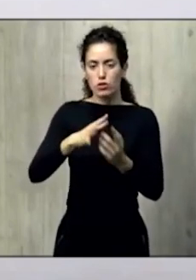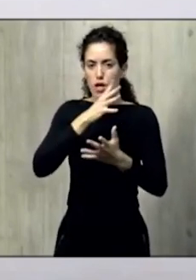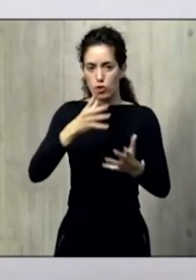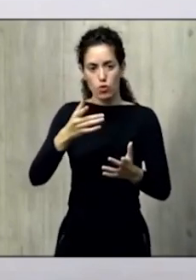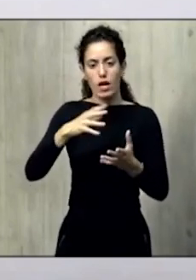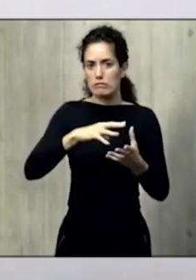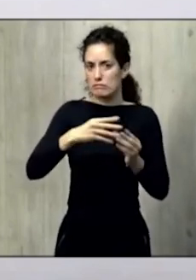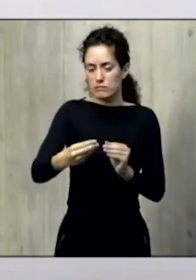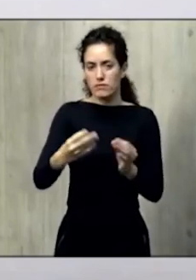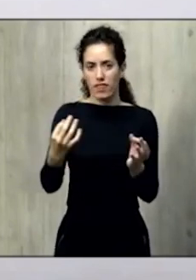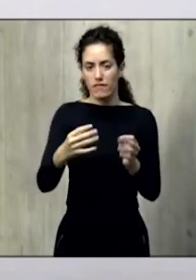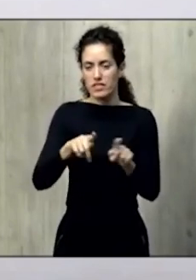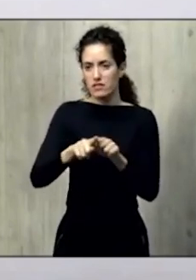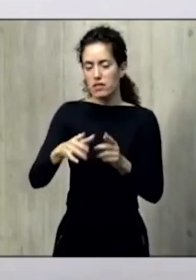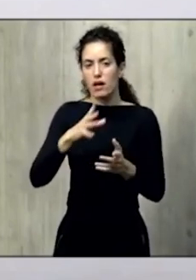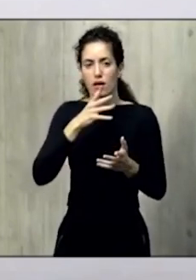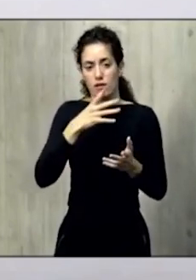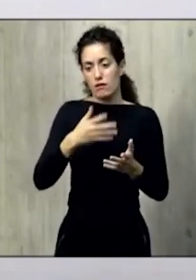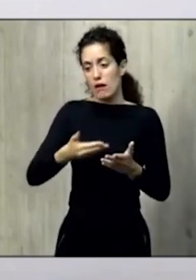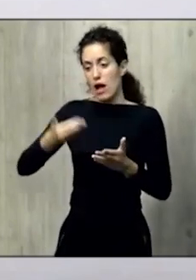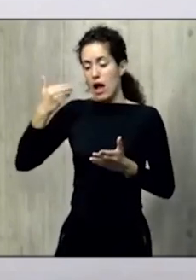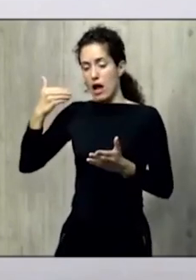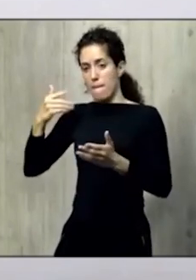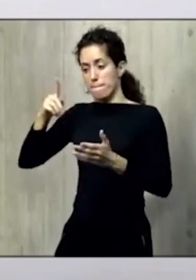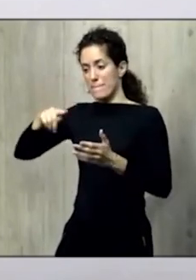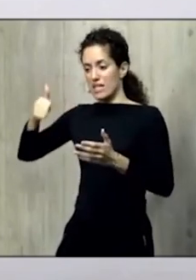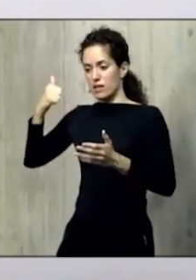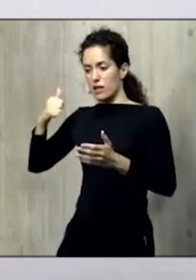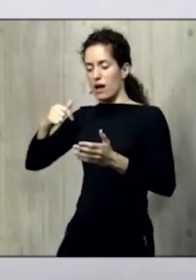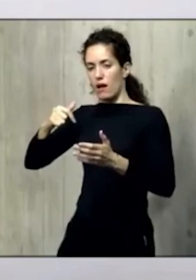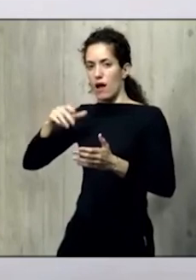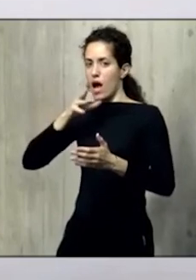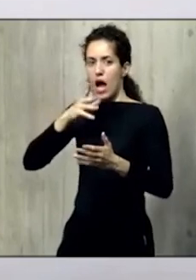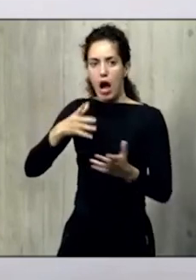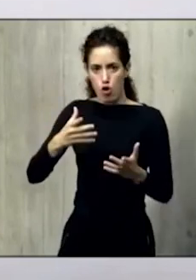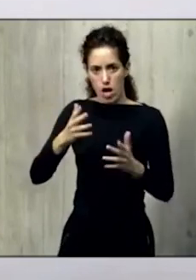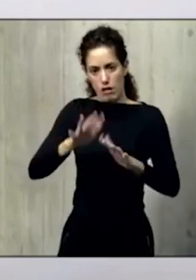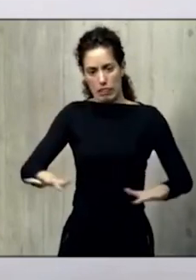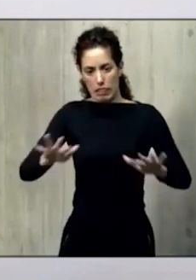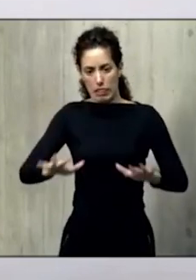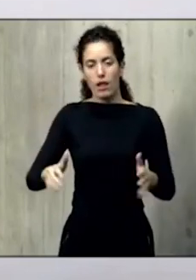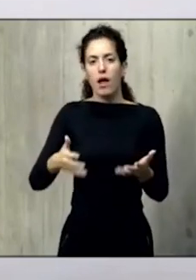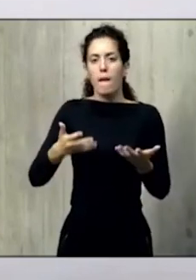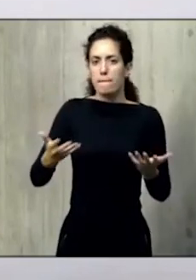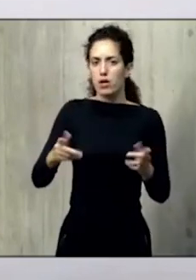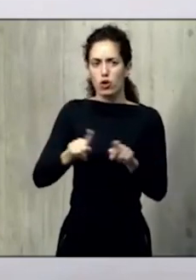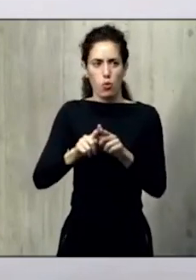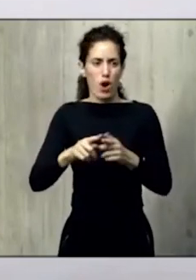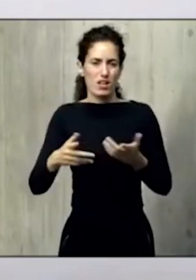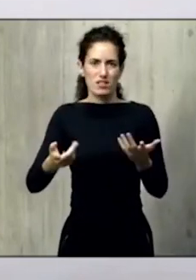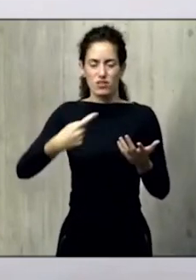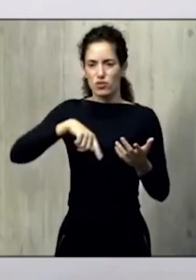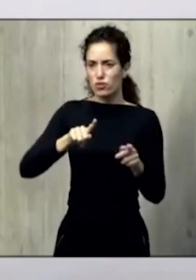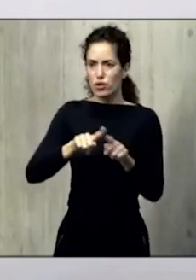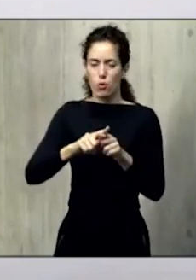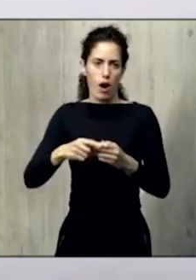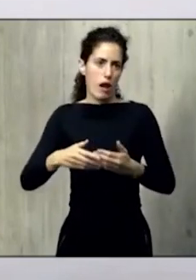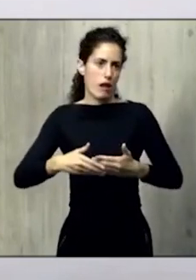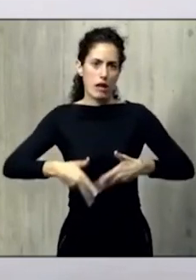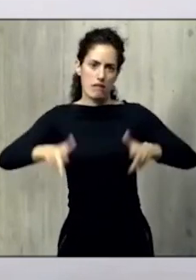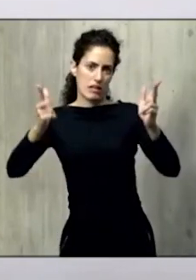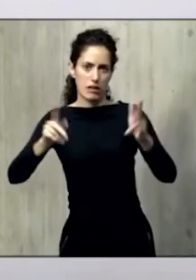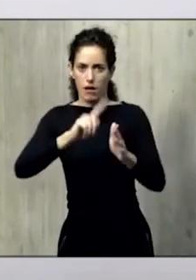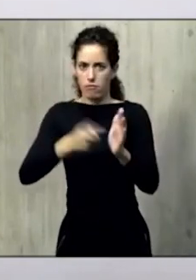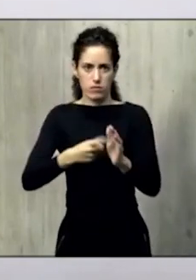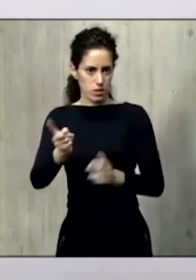vivimos, que son mucho más laxas que las que teníamos hace meses, pero que no deben llevarnos a tener carta blanca absolutamente.